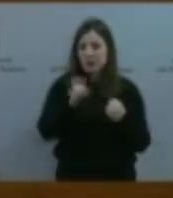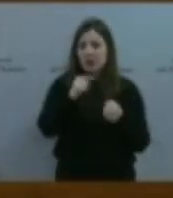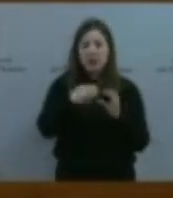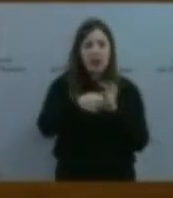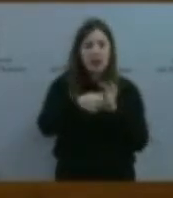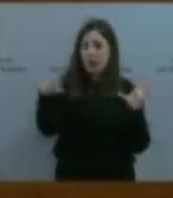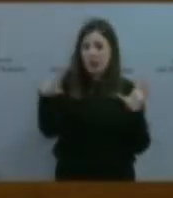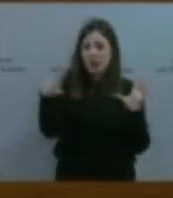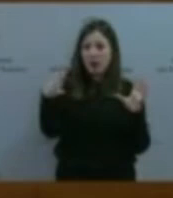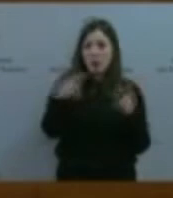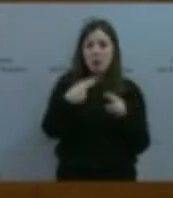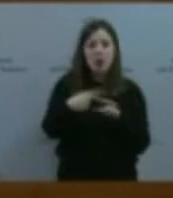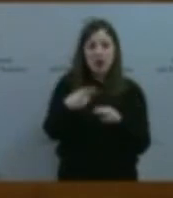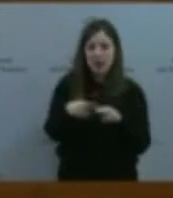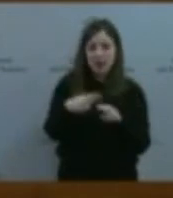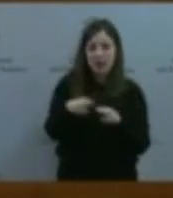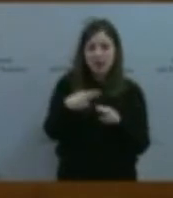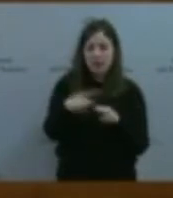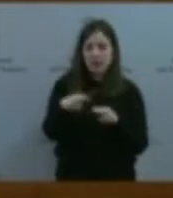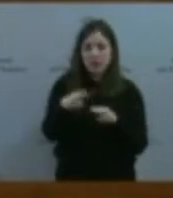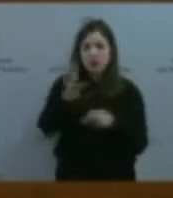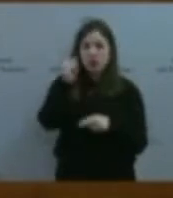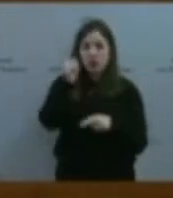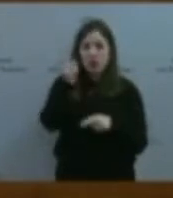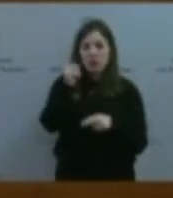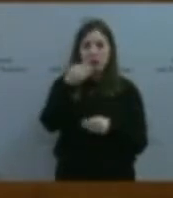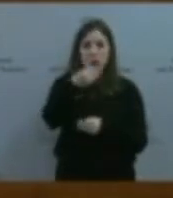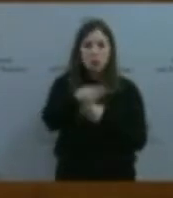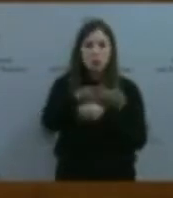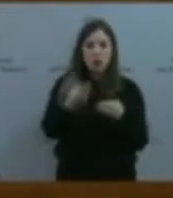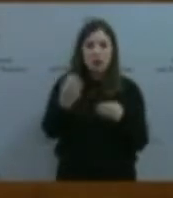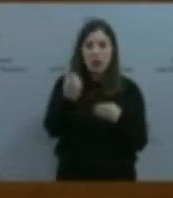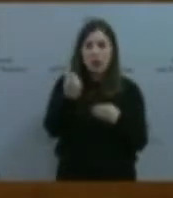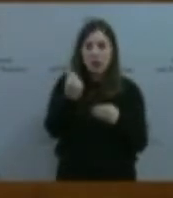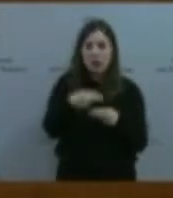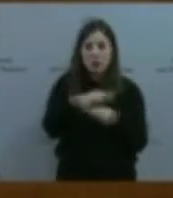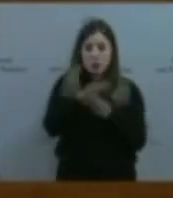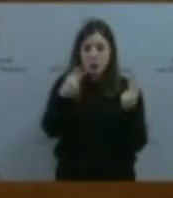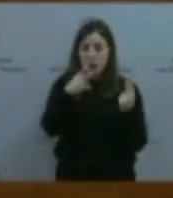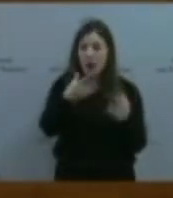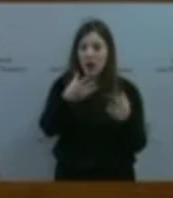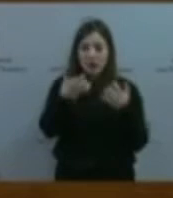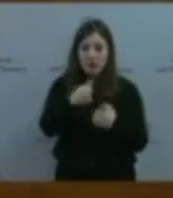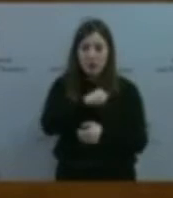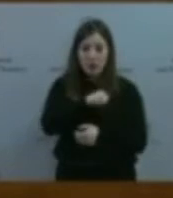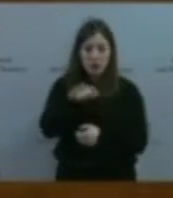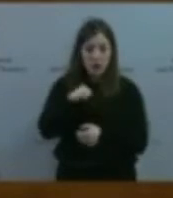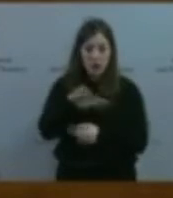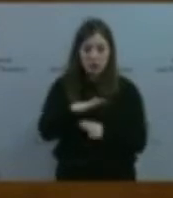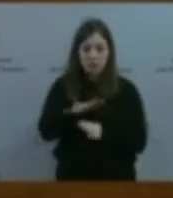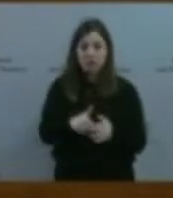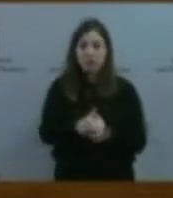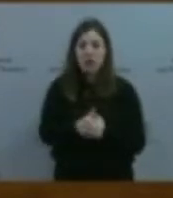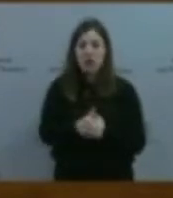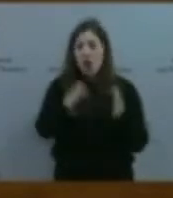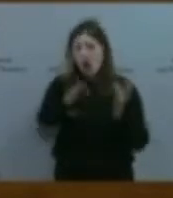solamente utilizaban los dineros públicos para beneficiarse personalmente. Obviamente, este no resuelve el problema de